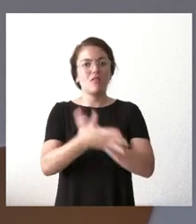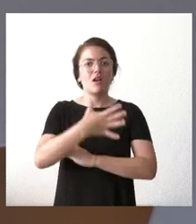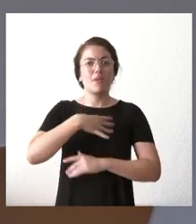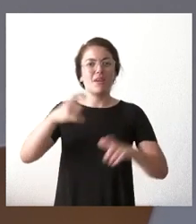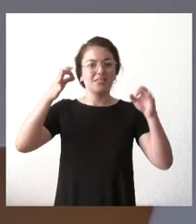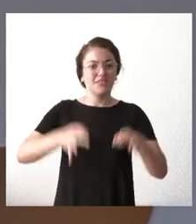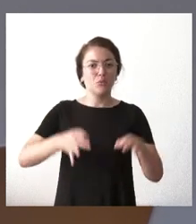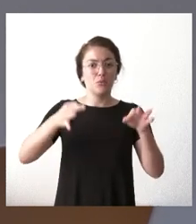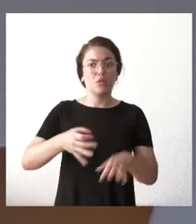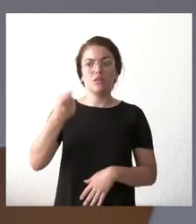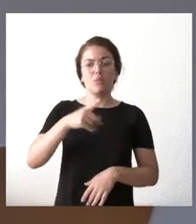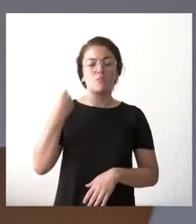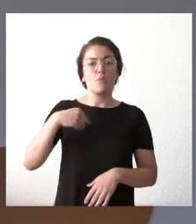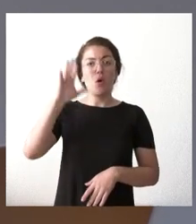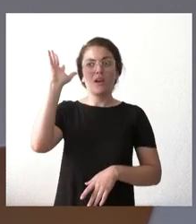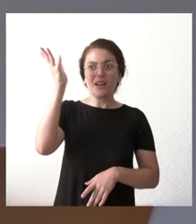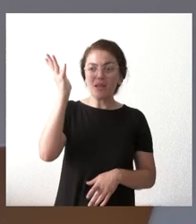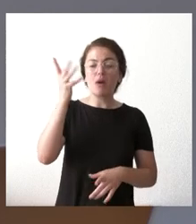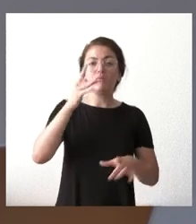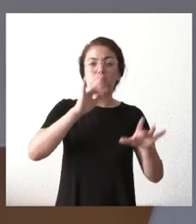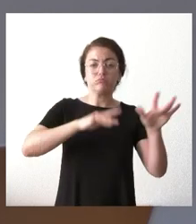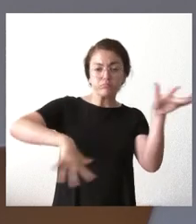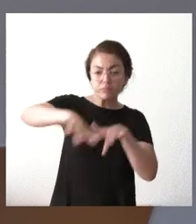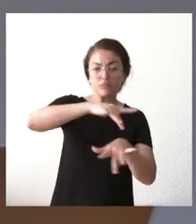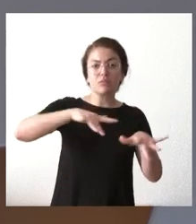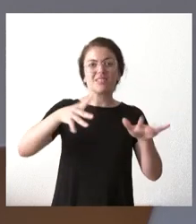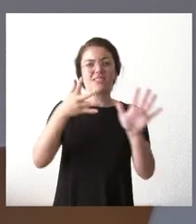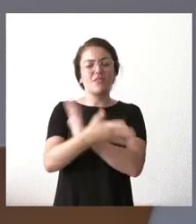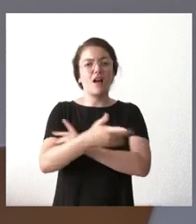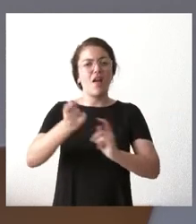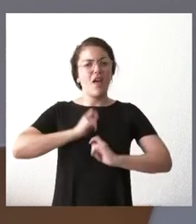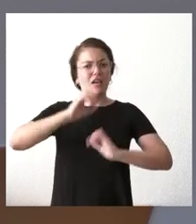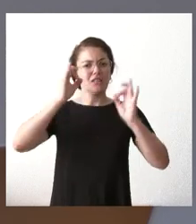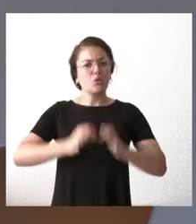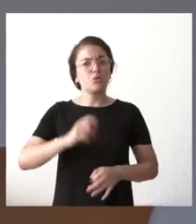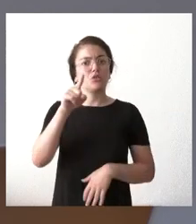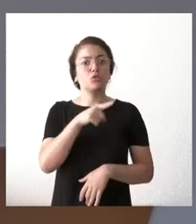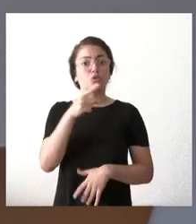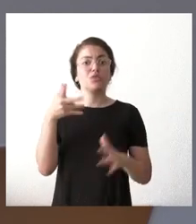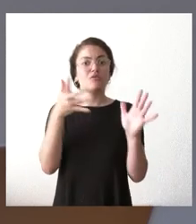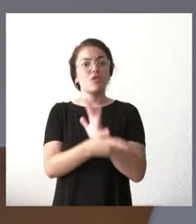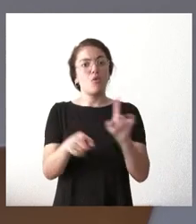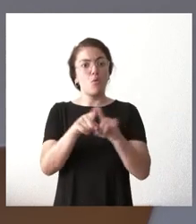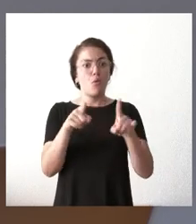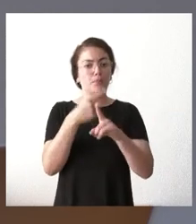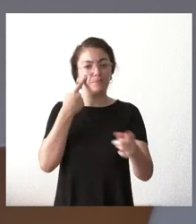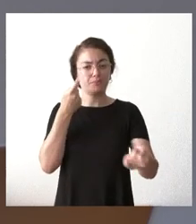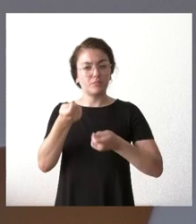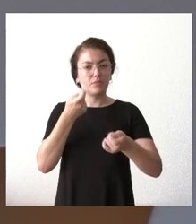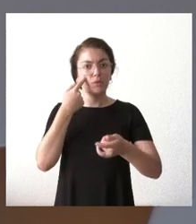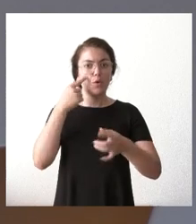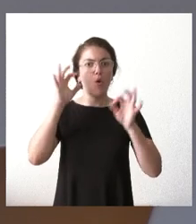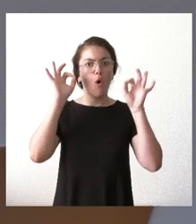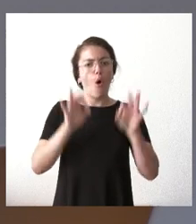meteorológicas horrográficas y de configuración que hace más seguro o menos seguro por tanto en ese enjuiciamiento objetivo y técnico de todas esas